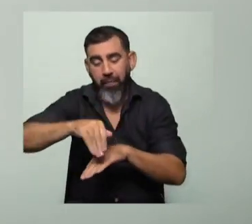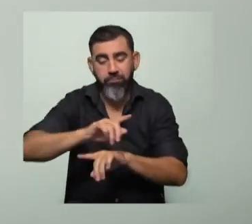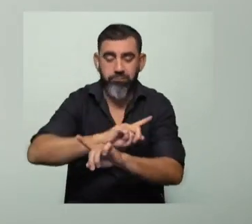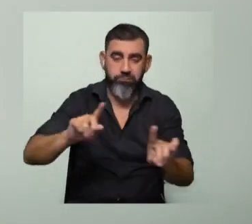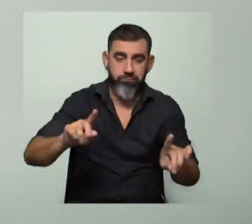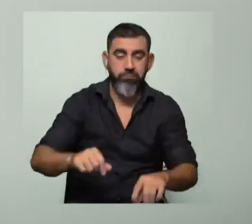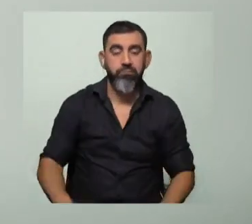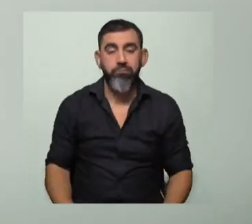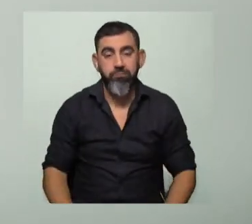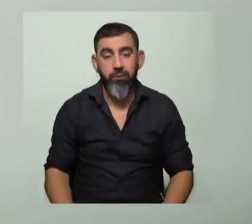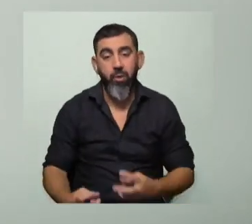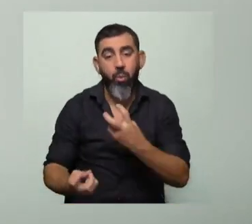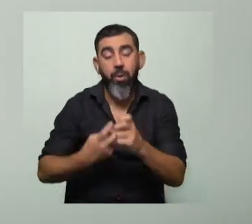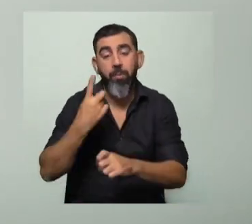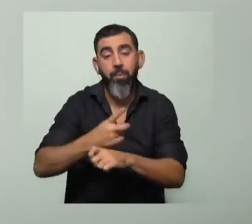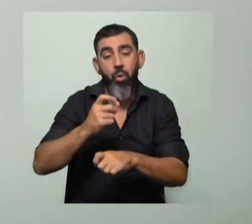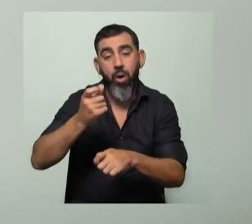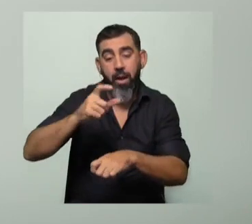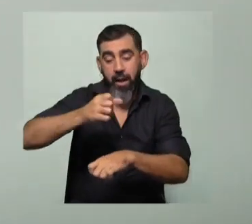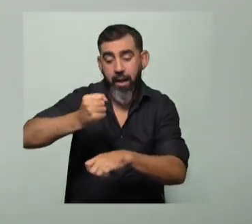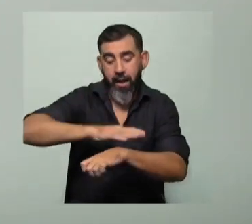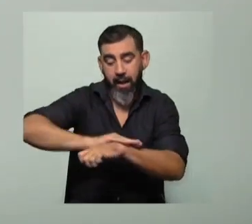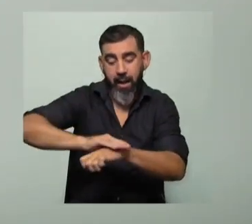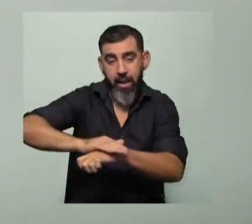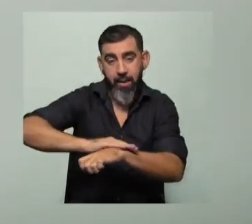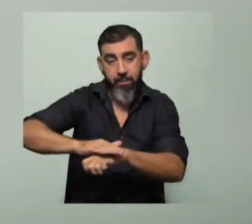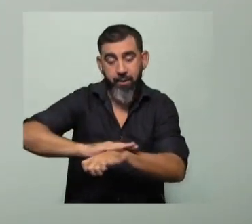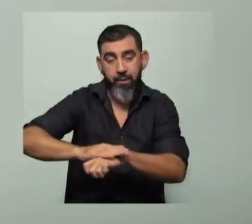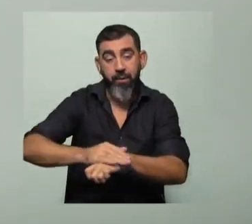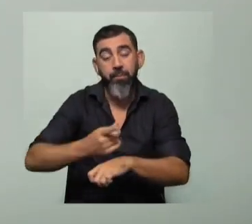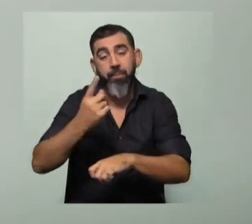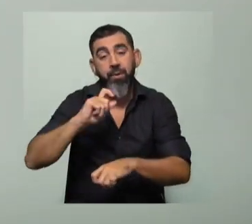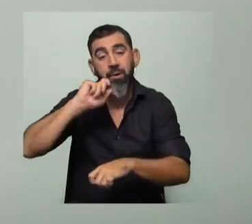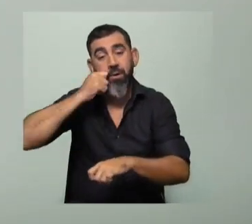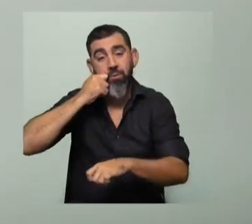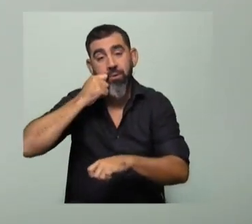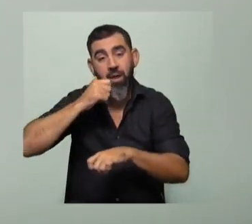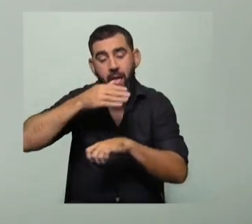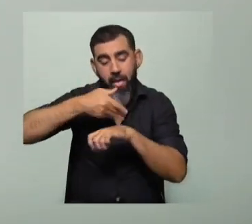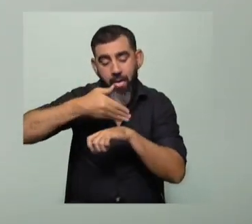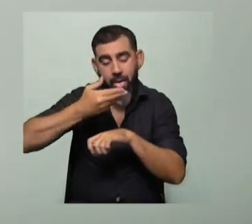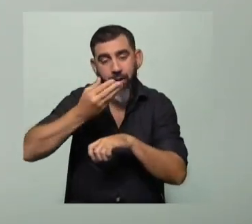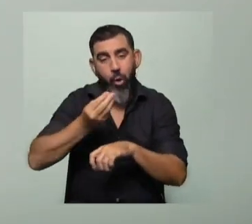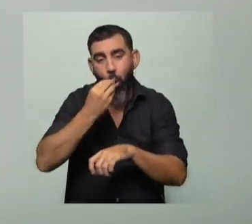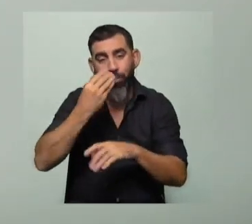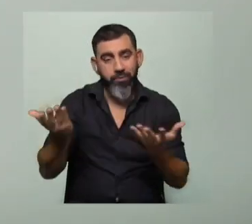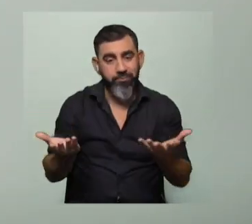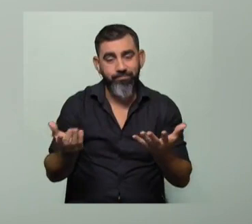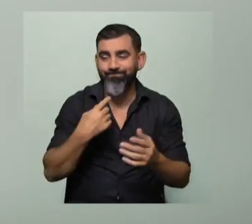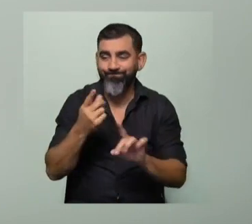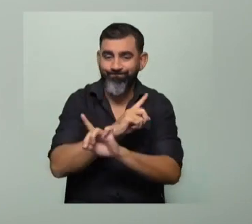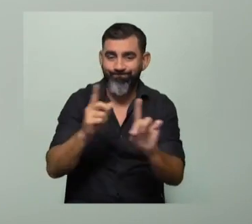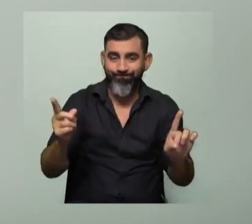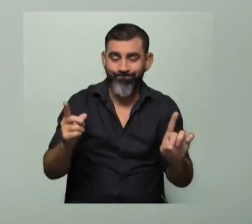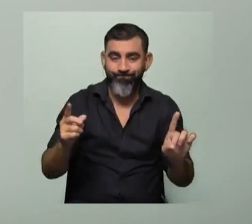intentamos primero una crema, pero les gustó la crema y se la comían. Entonces no nos sirvió la